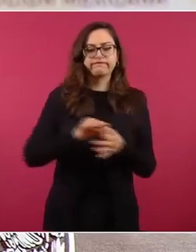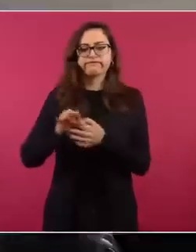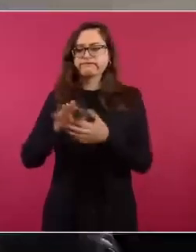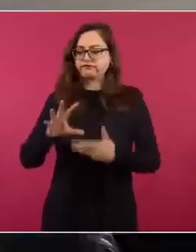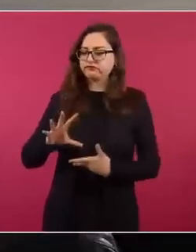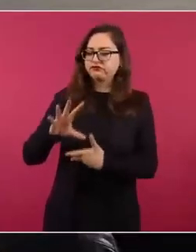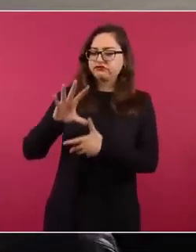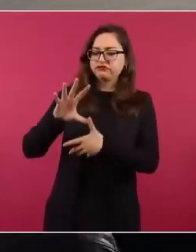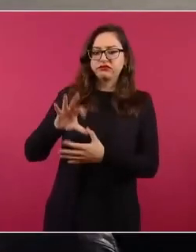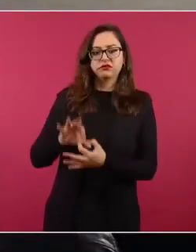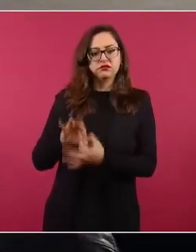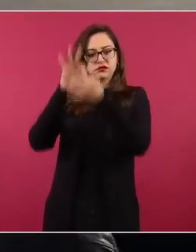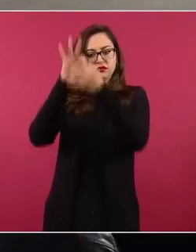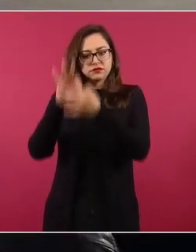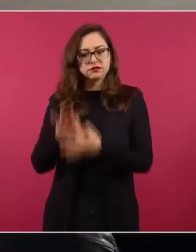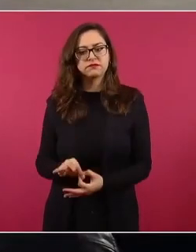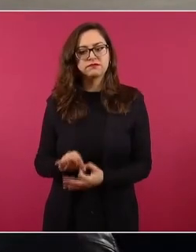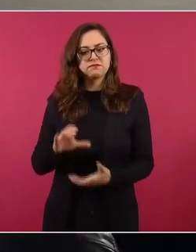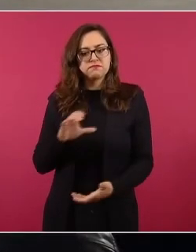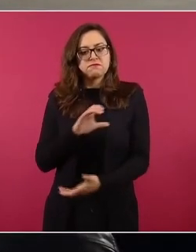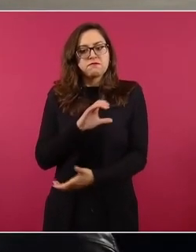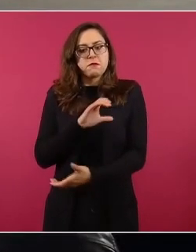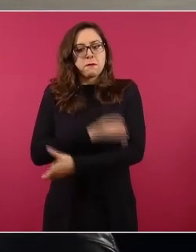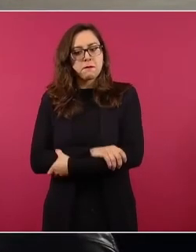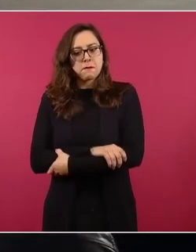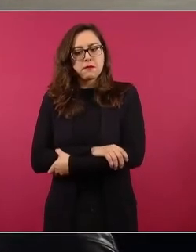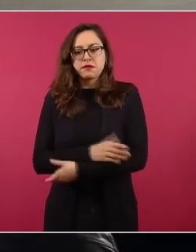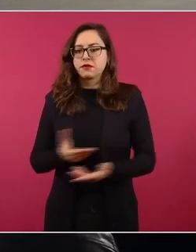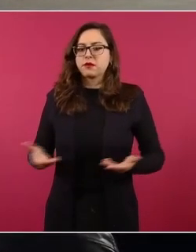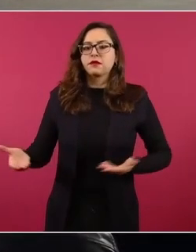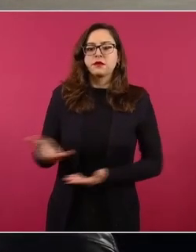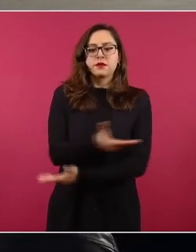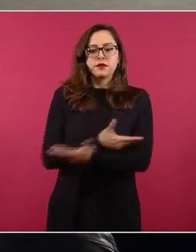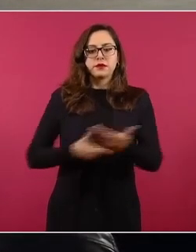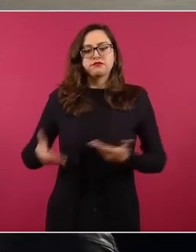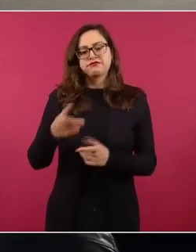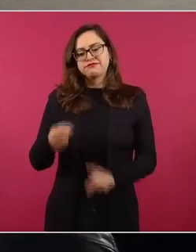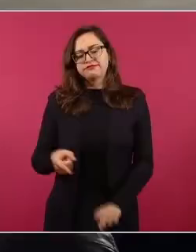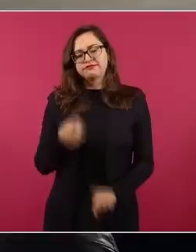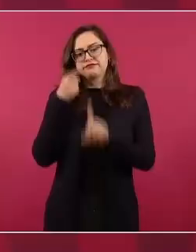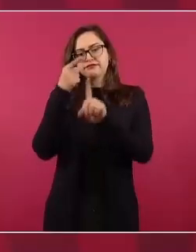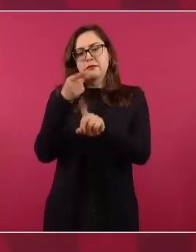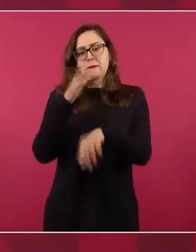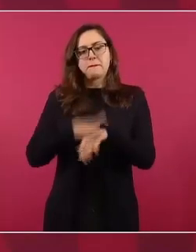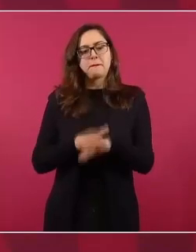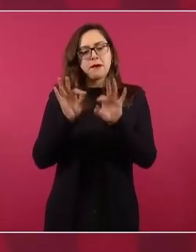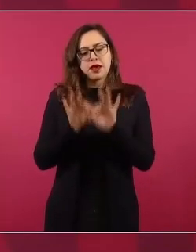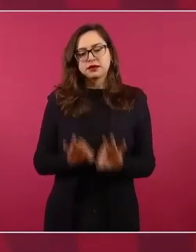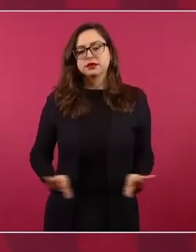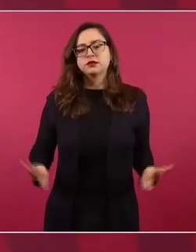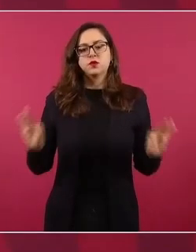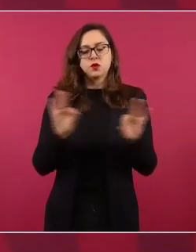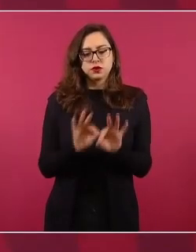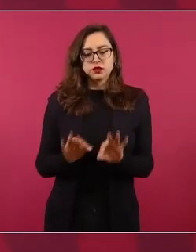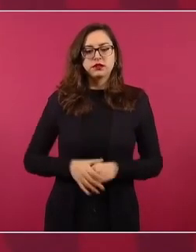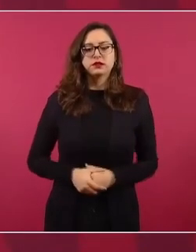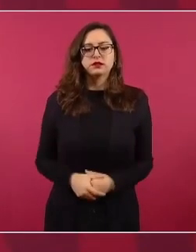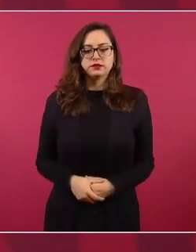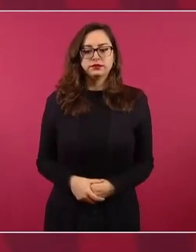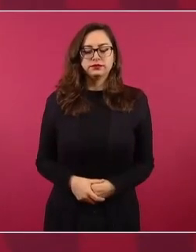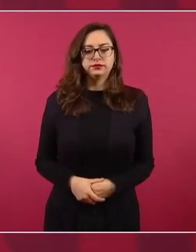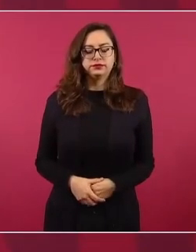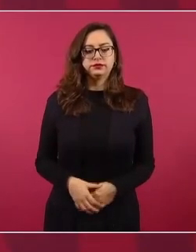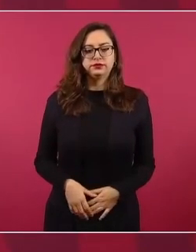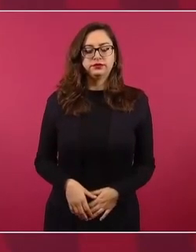Eso es lo más importante y